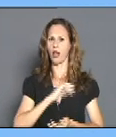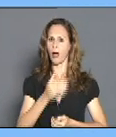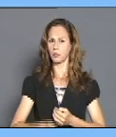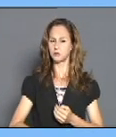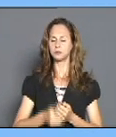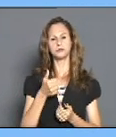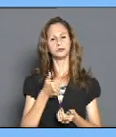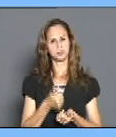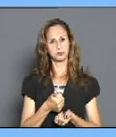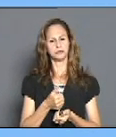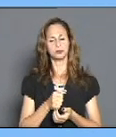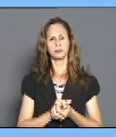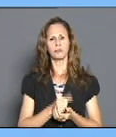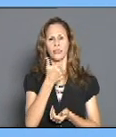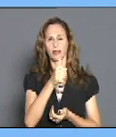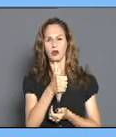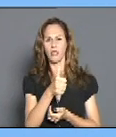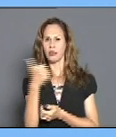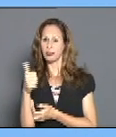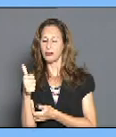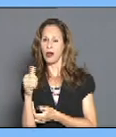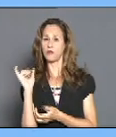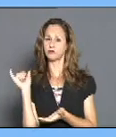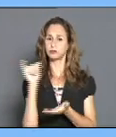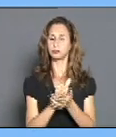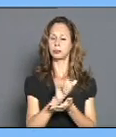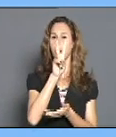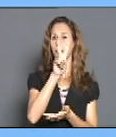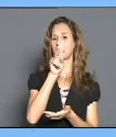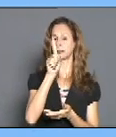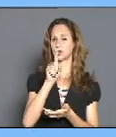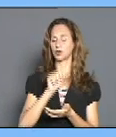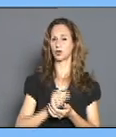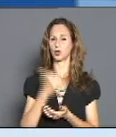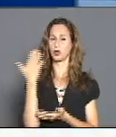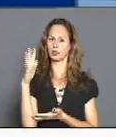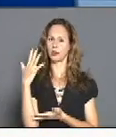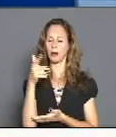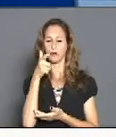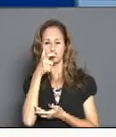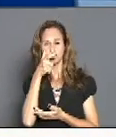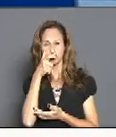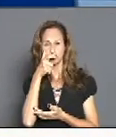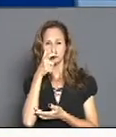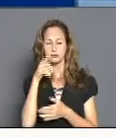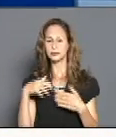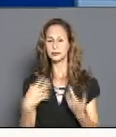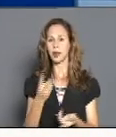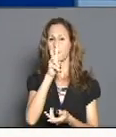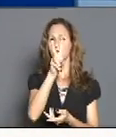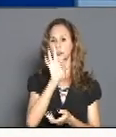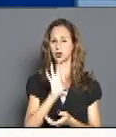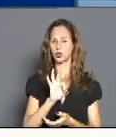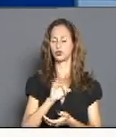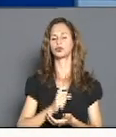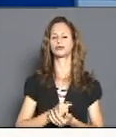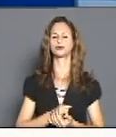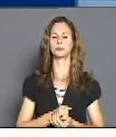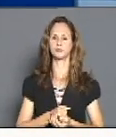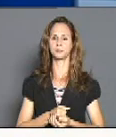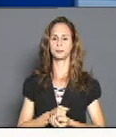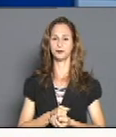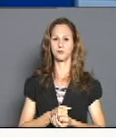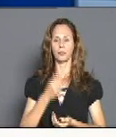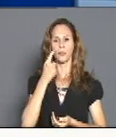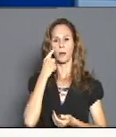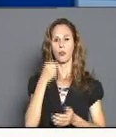activas 1. Los viajeros nacionales en vigilancia 21. Y viajeros extranjeros en vigilancia un total de 28. En la siguiente imagen vamos